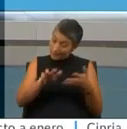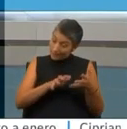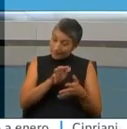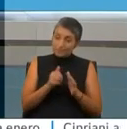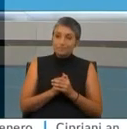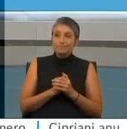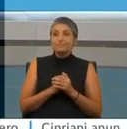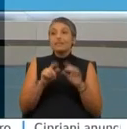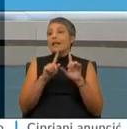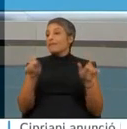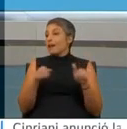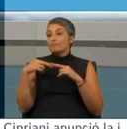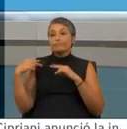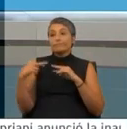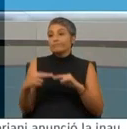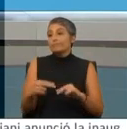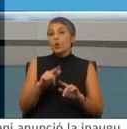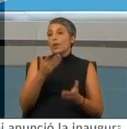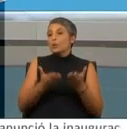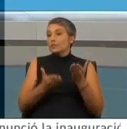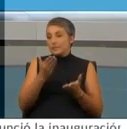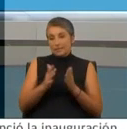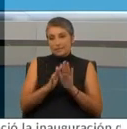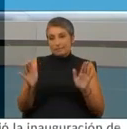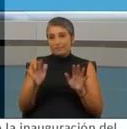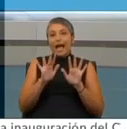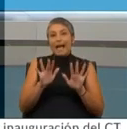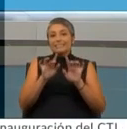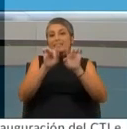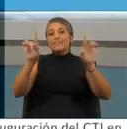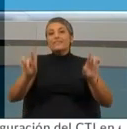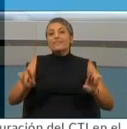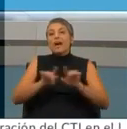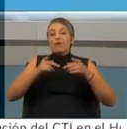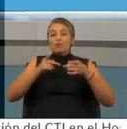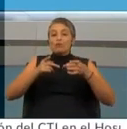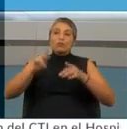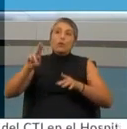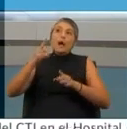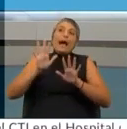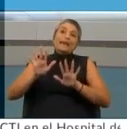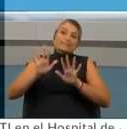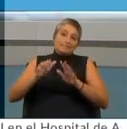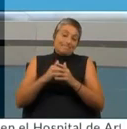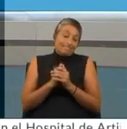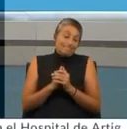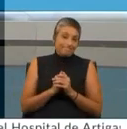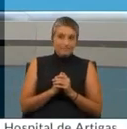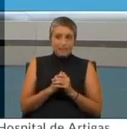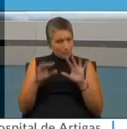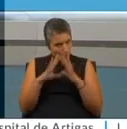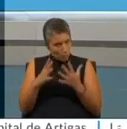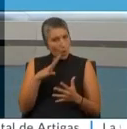dije, el VAR llegó para quedarse, pero no para hacer No es mi VAR, es el VAR del fútbol uruguayo. Es el que está mal, es el VAR del fútbol uruguayo. Mire que en el mundo